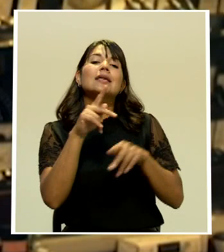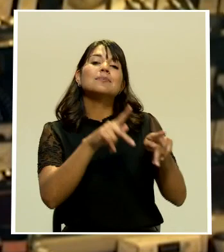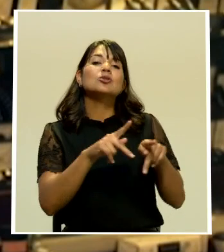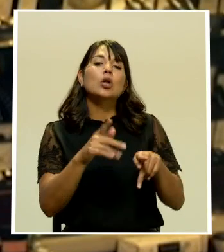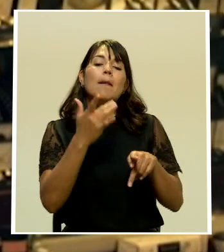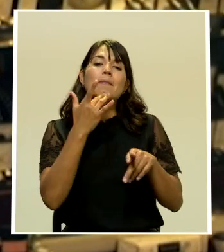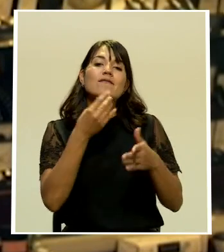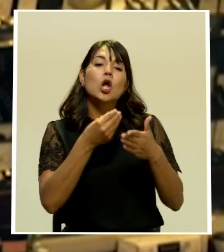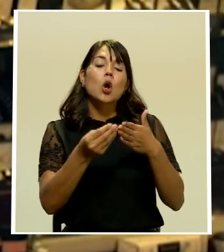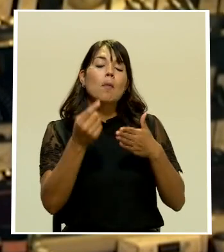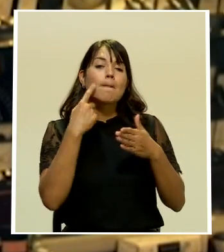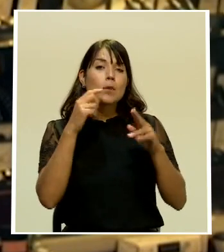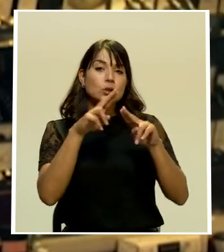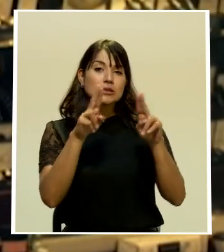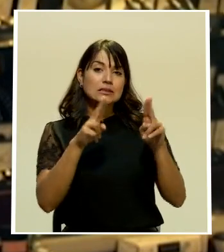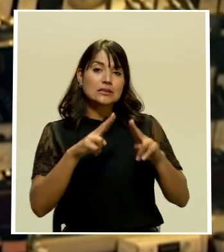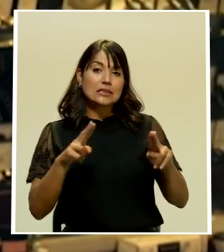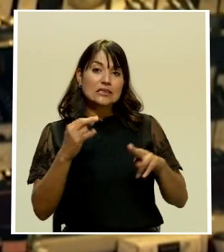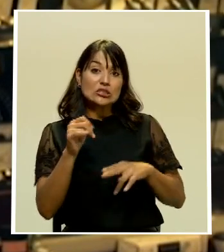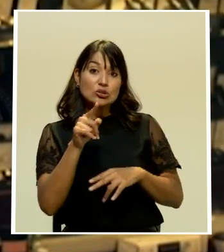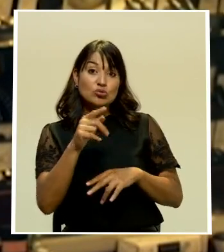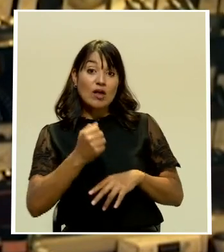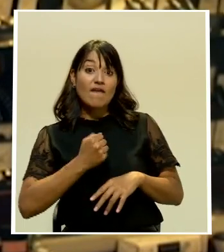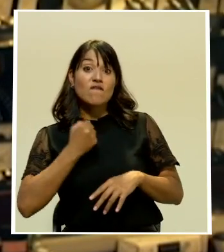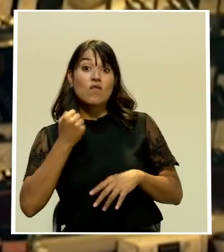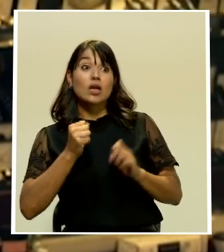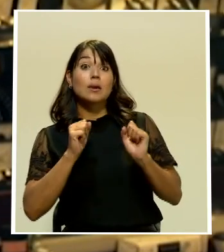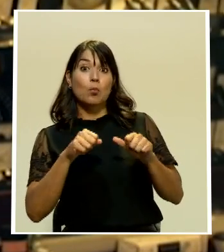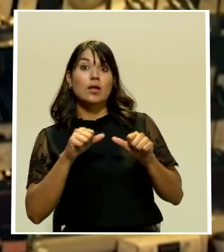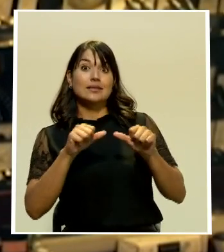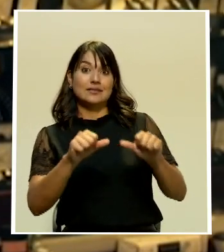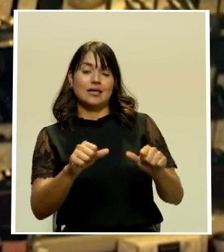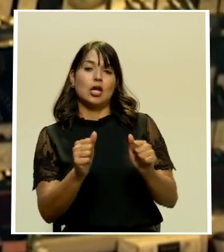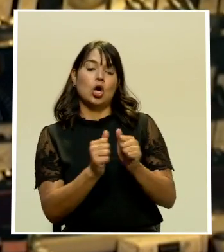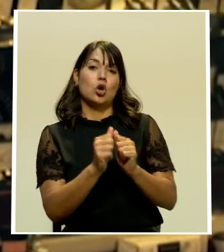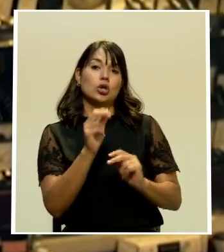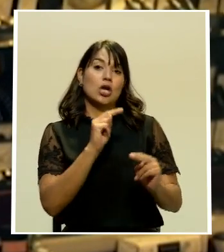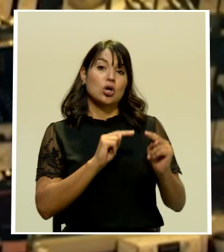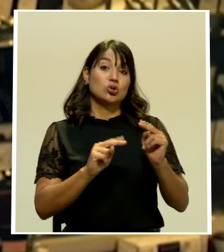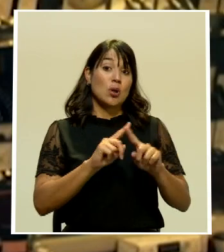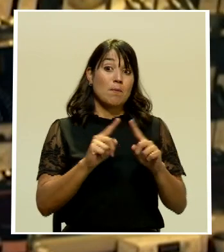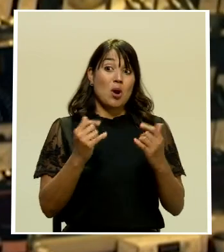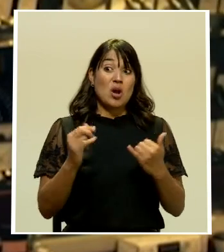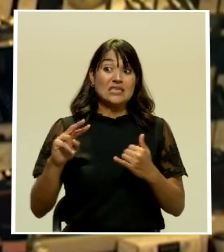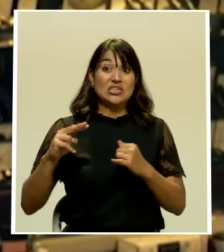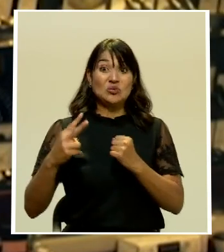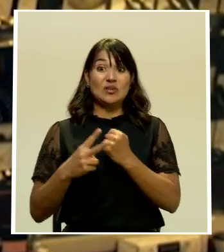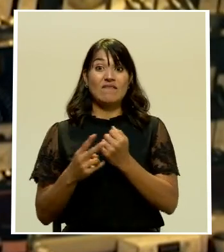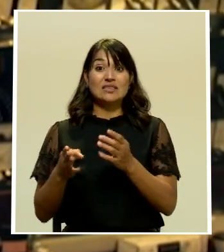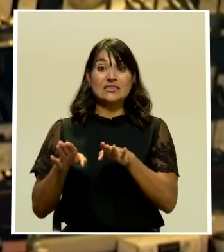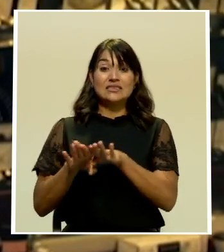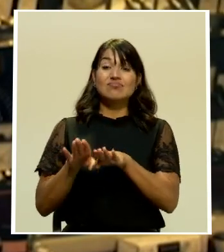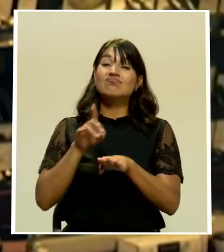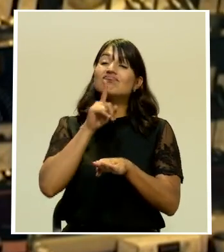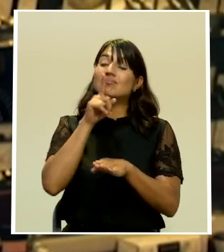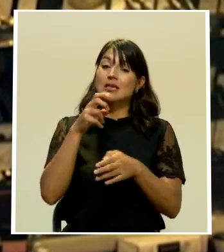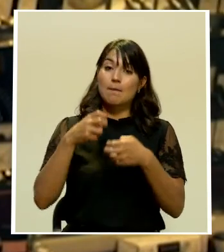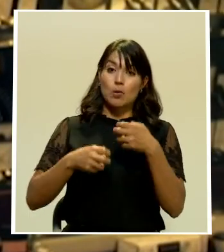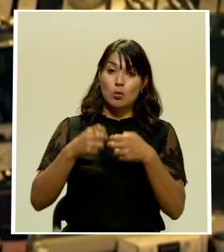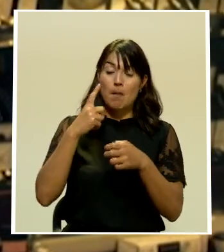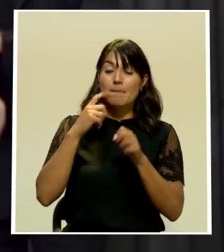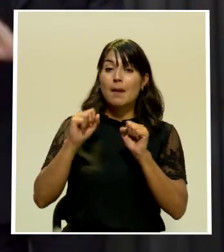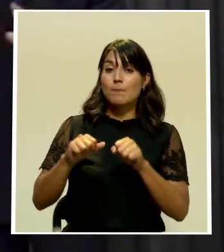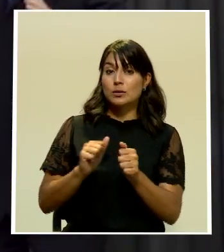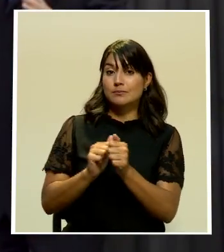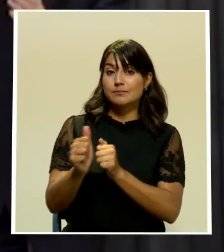si eres lo suficientemente fuerte puedes sobrevivir pero mucha gente con este segundo confinamiento realmente tendrá dificultades para salir